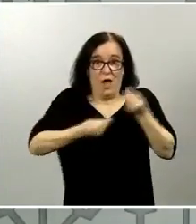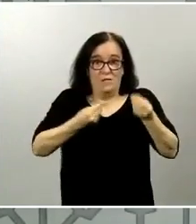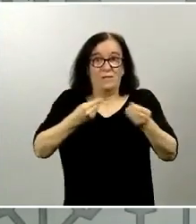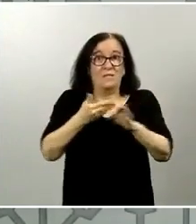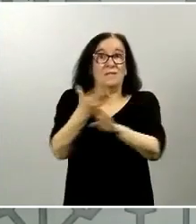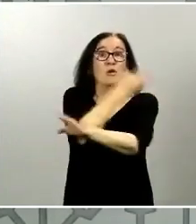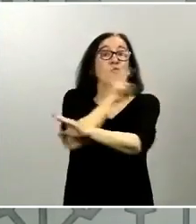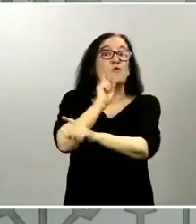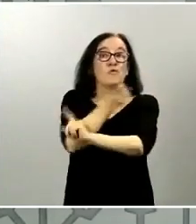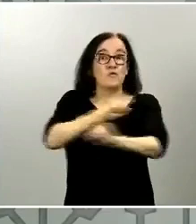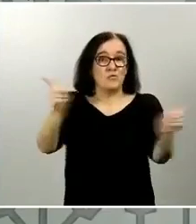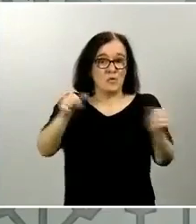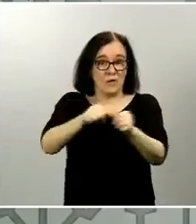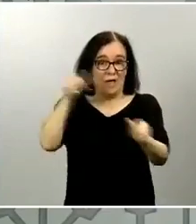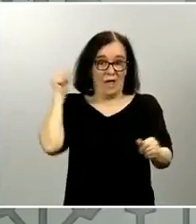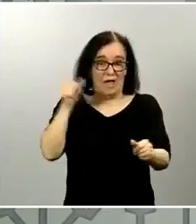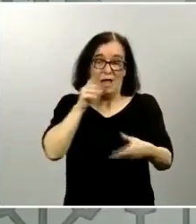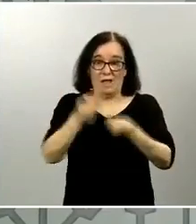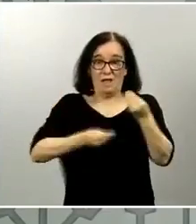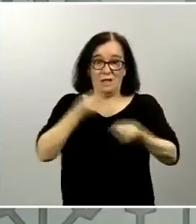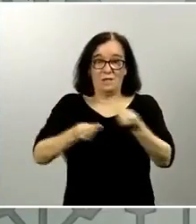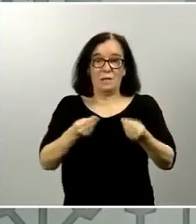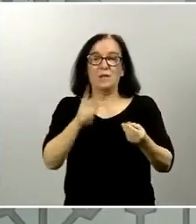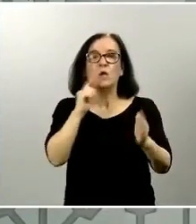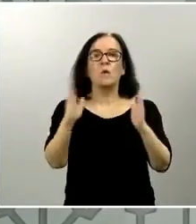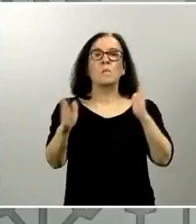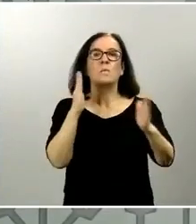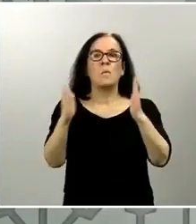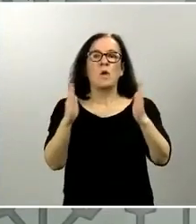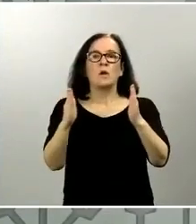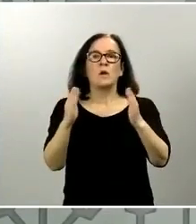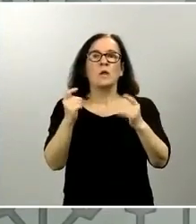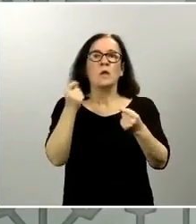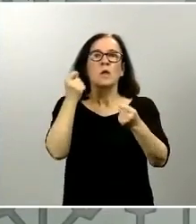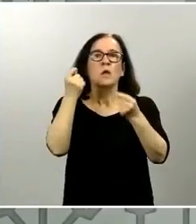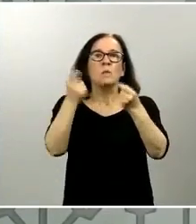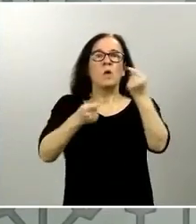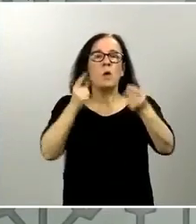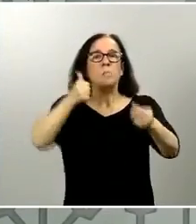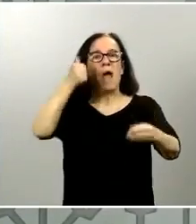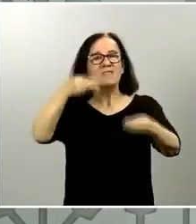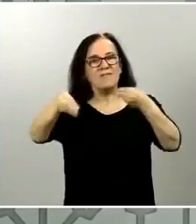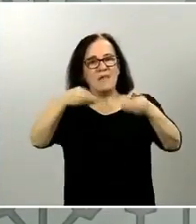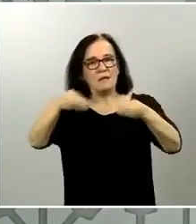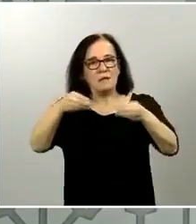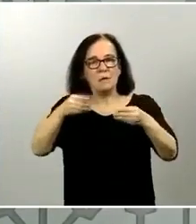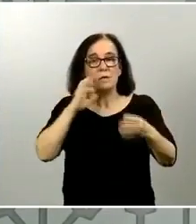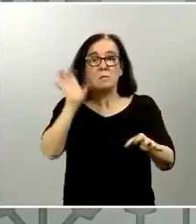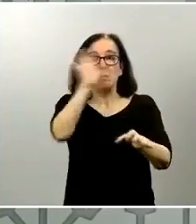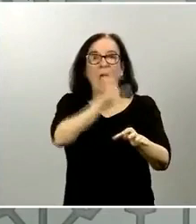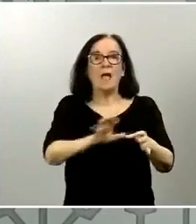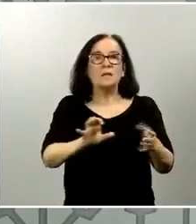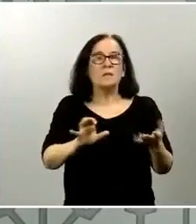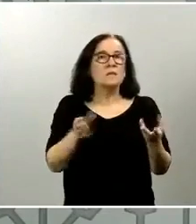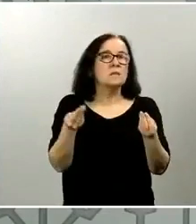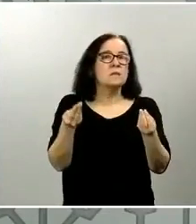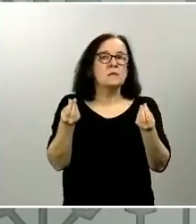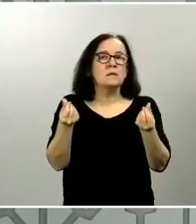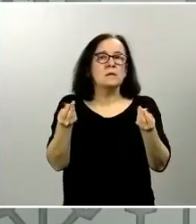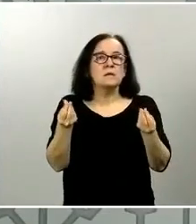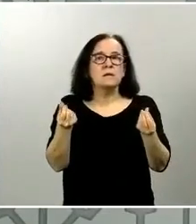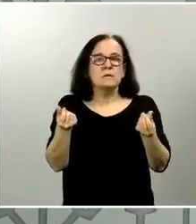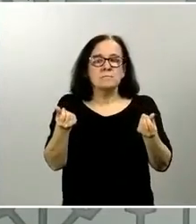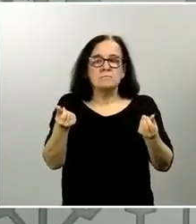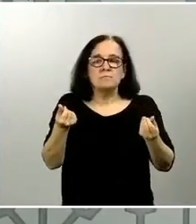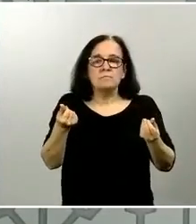pandemia así y a un momento de desescalada entonces realmente ningún país tenemos la clave